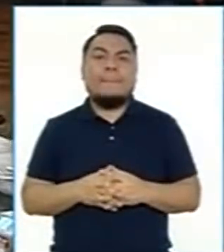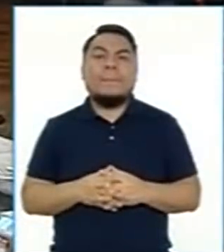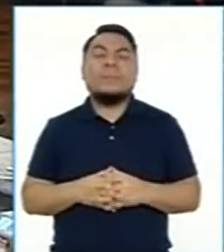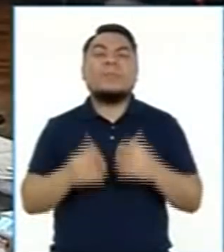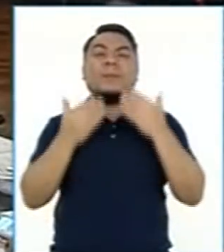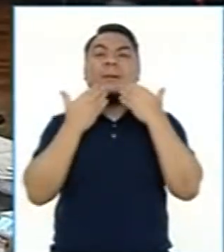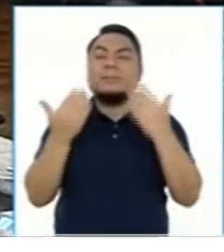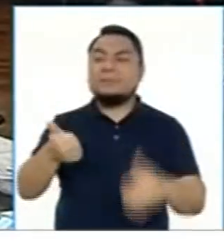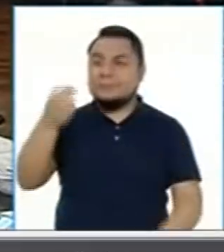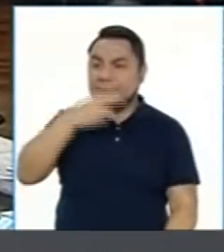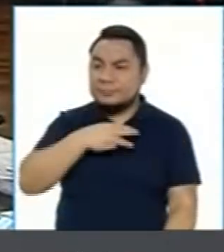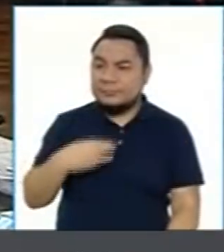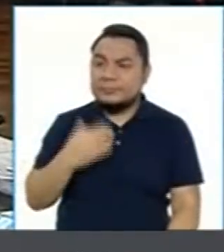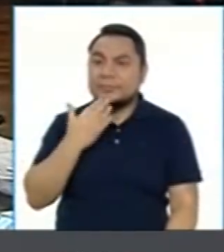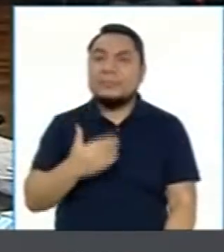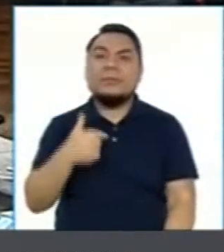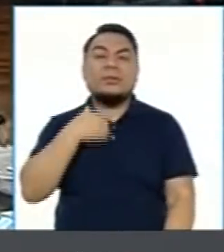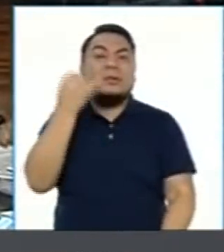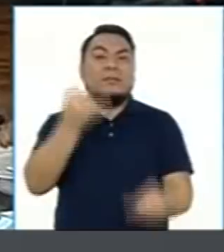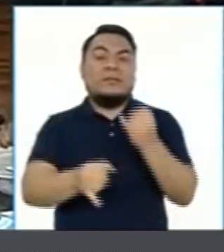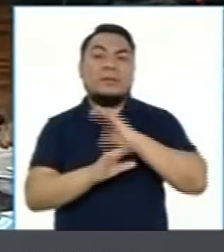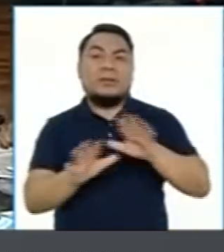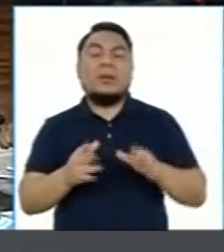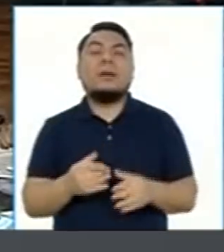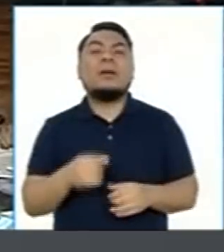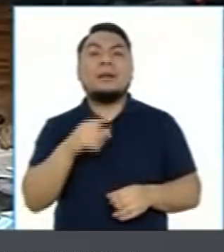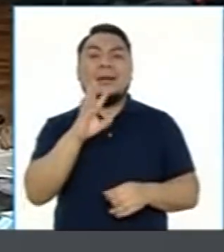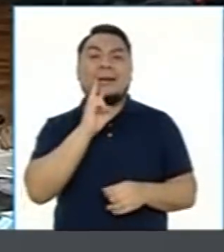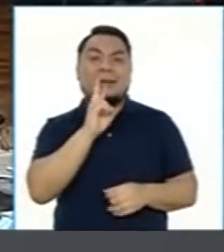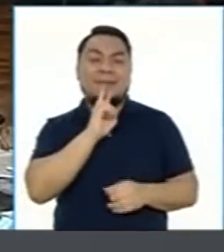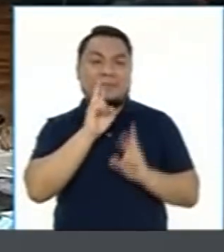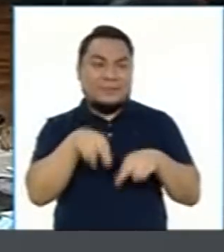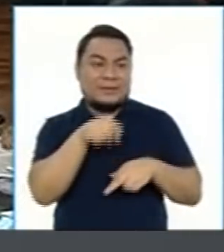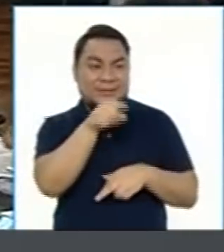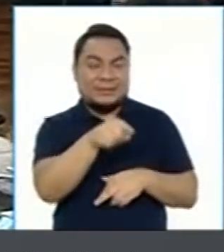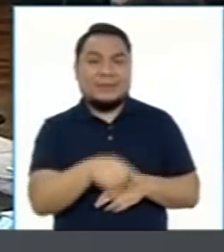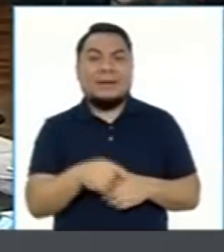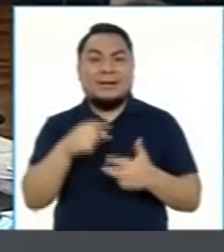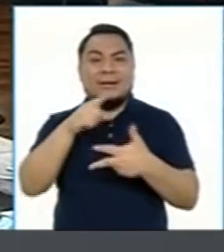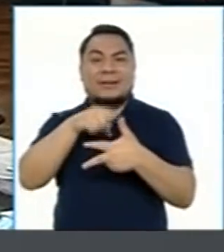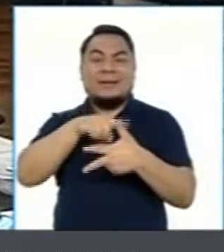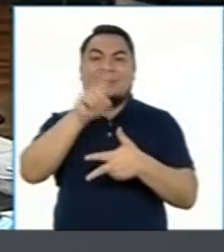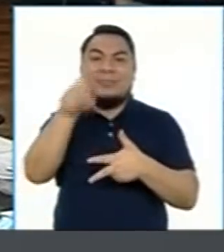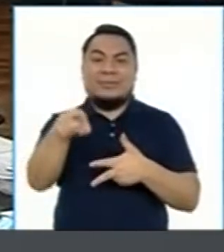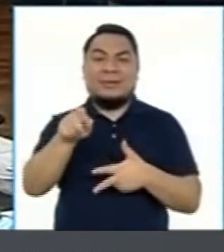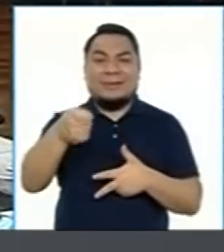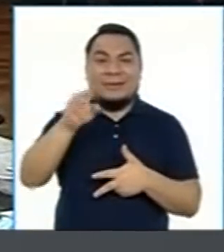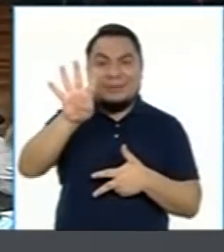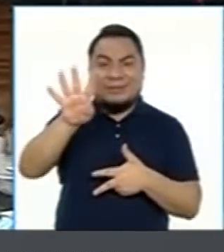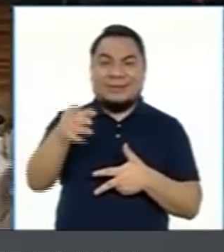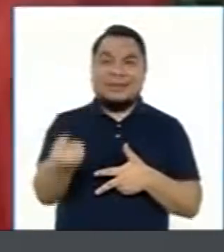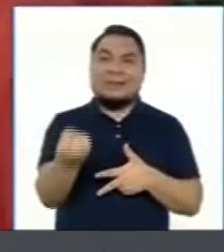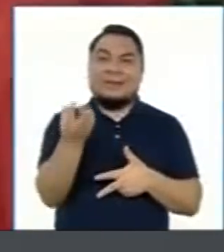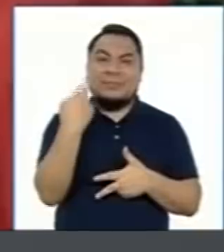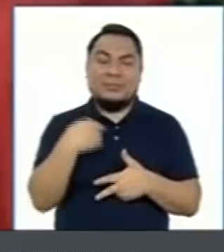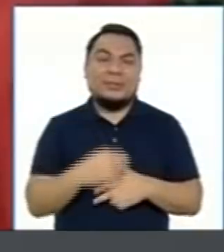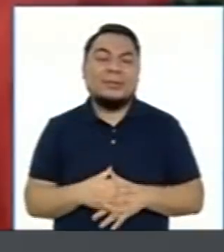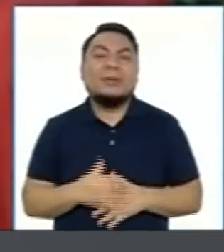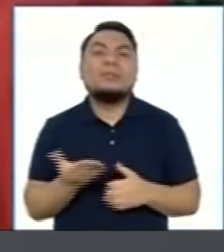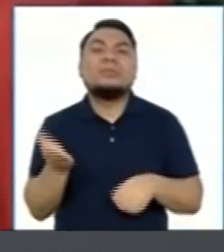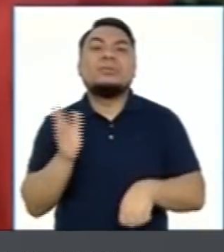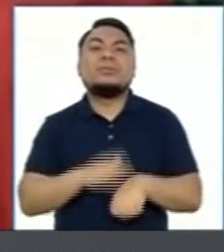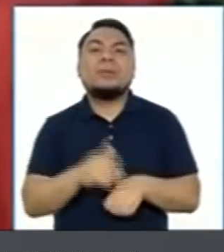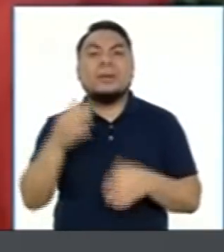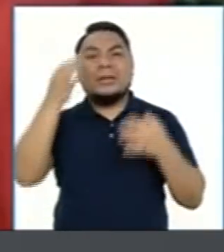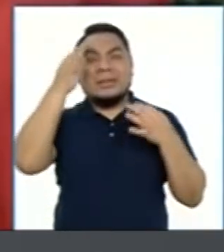Gracias, Premier. Y bueno, yo terminaré respondiendo una pregunta de América Televisión